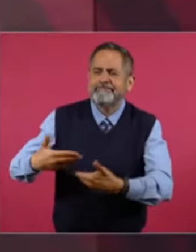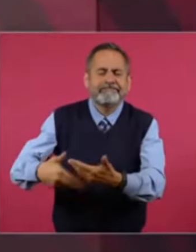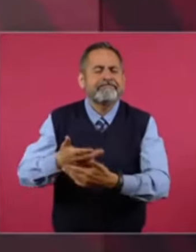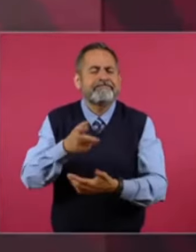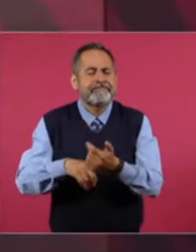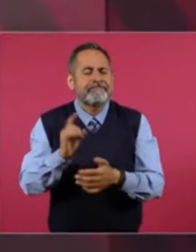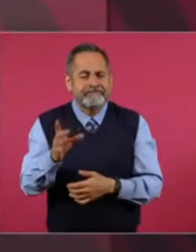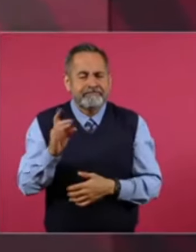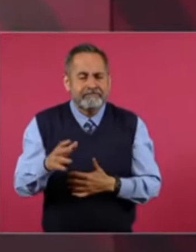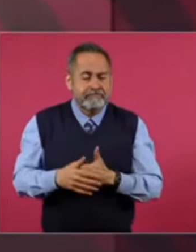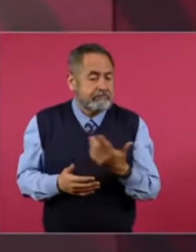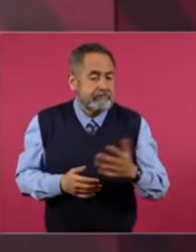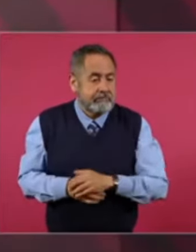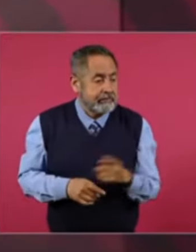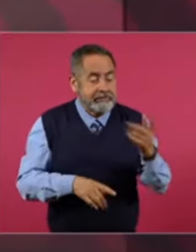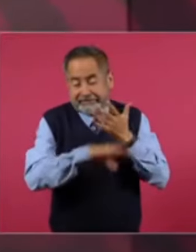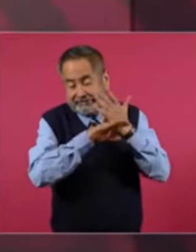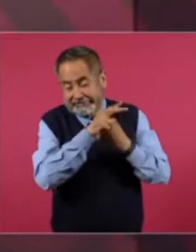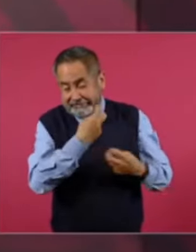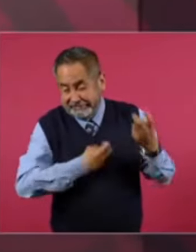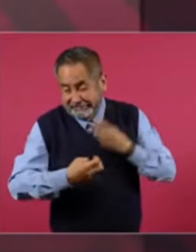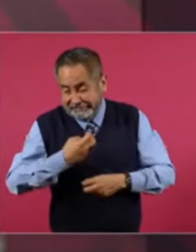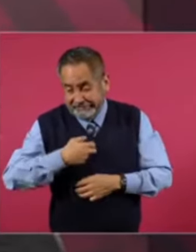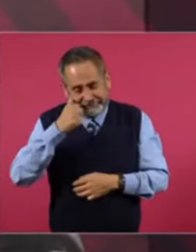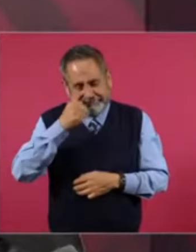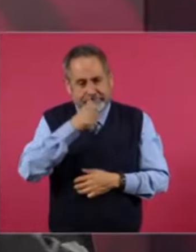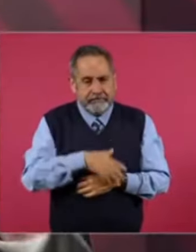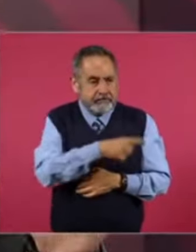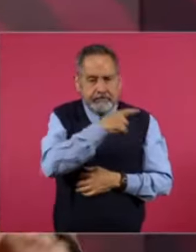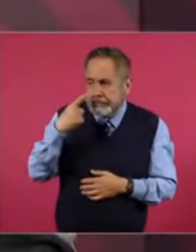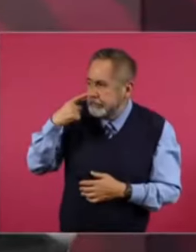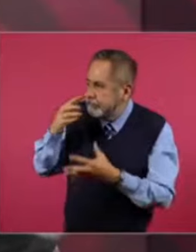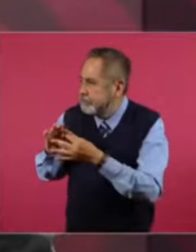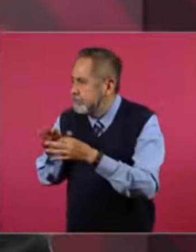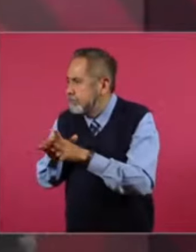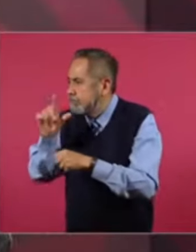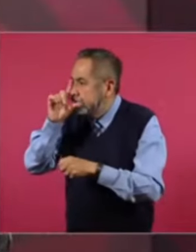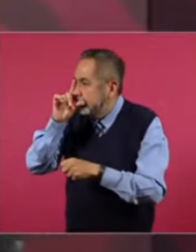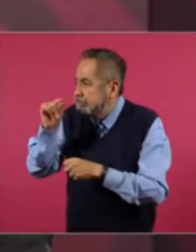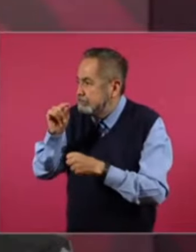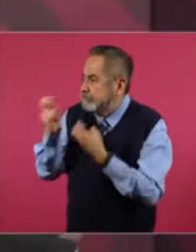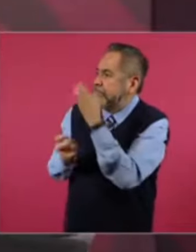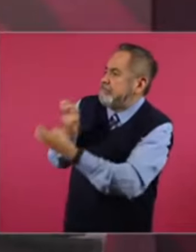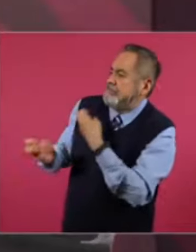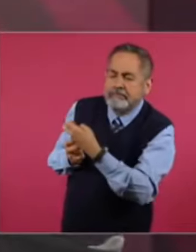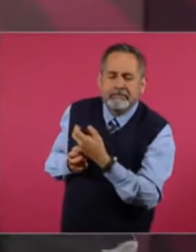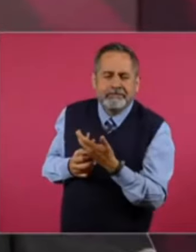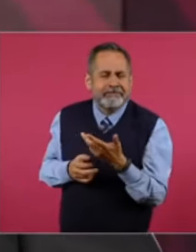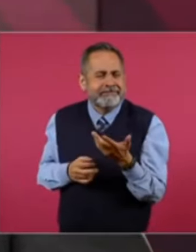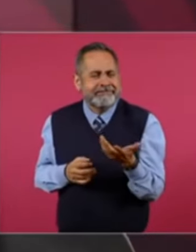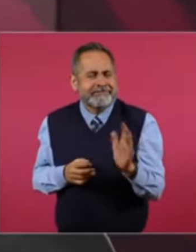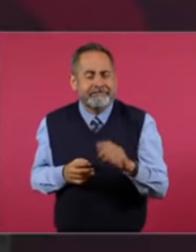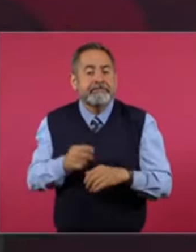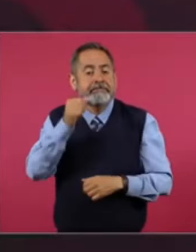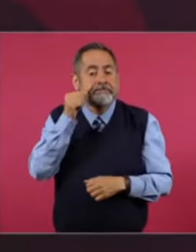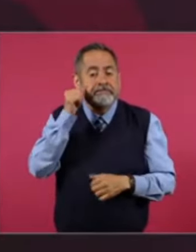La refinería. Ya ven cómo nos traen. Que están pendientes. De todo. Ayer estaba. Viendo.